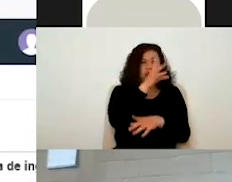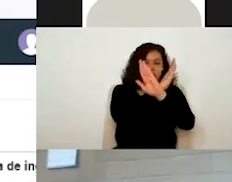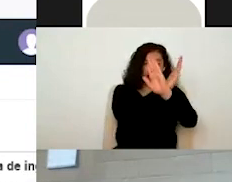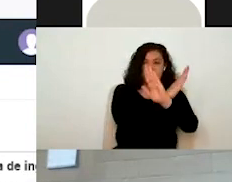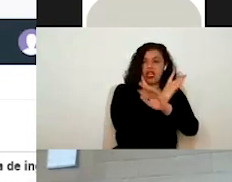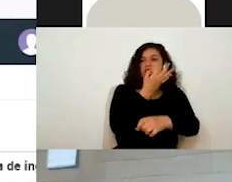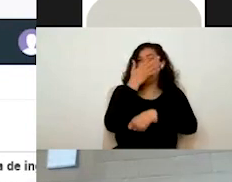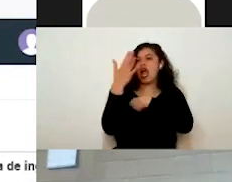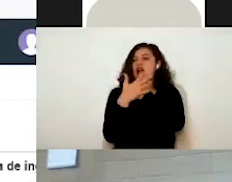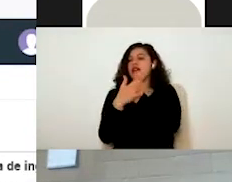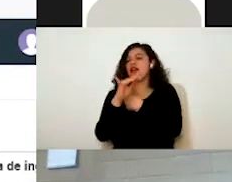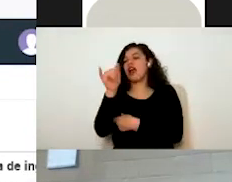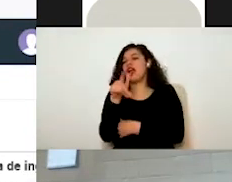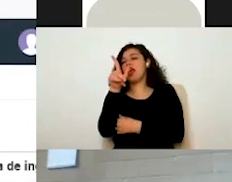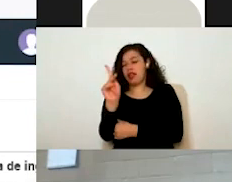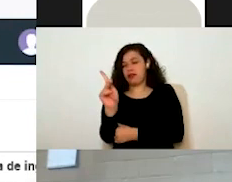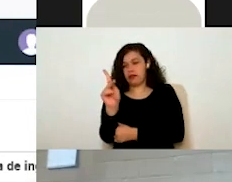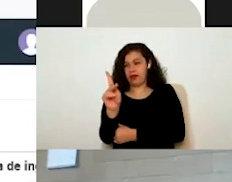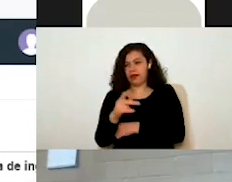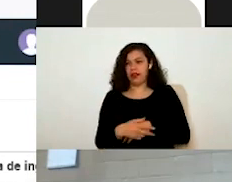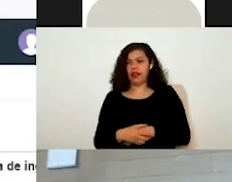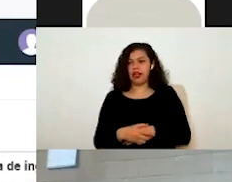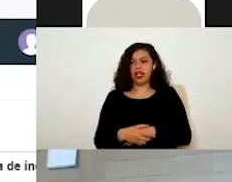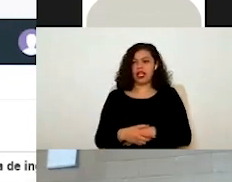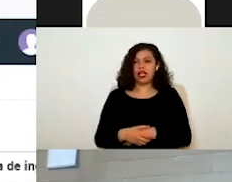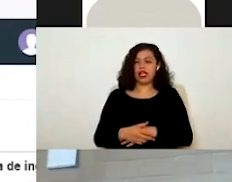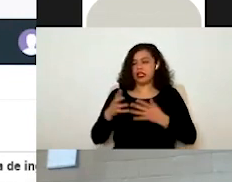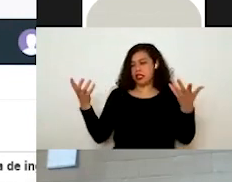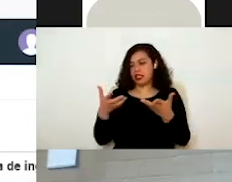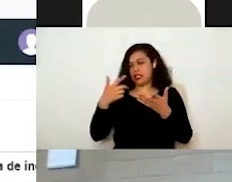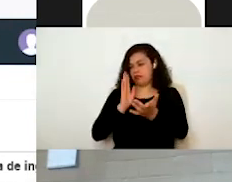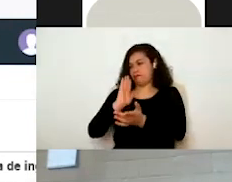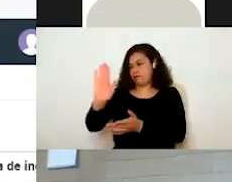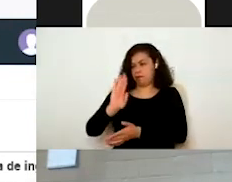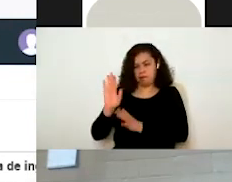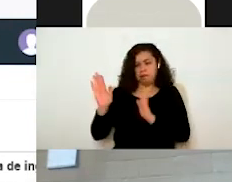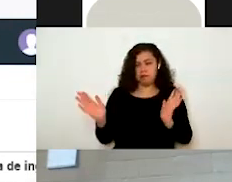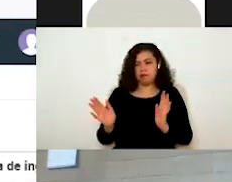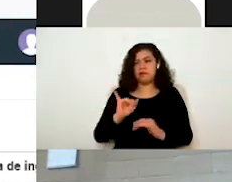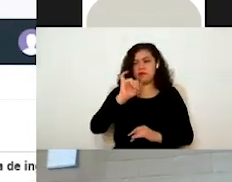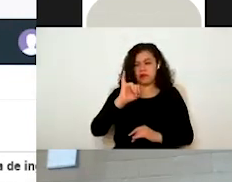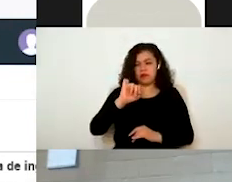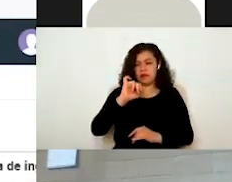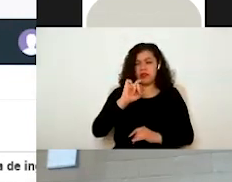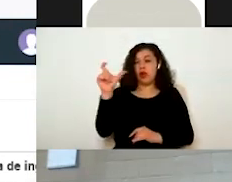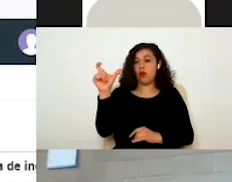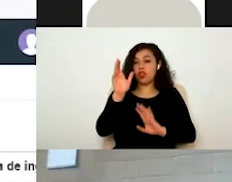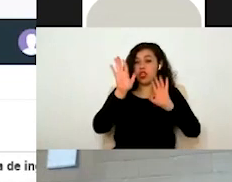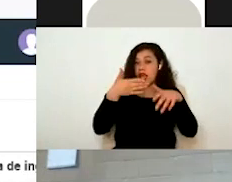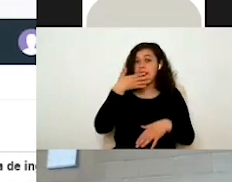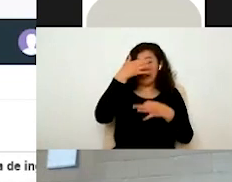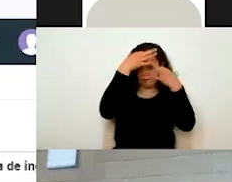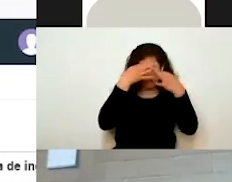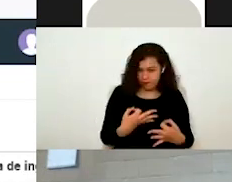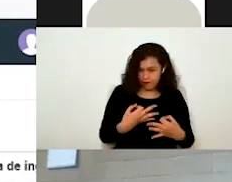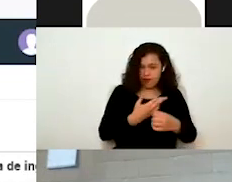que nos indica es que, bueno, esa es una notificación realizada directamente, ¿no? Entonces, sí, contestando la pregunta cuando están autorizados es que ya el trámite